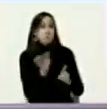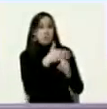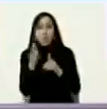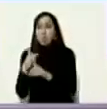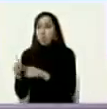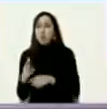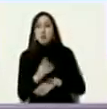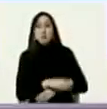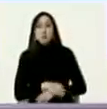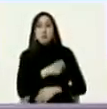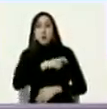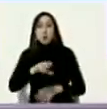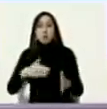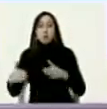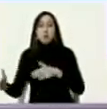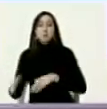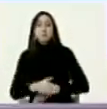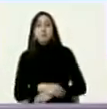van en Colombia